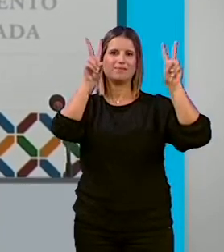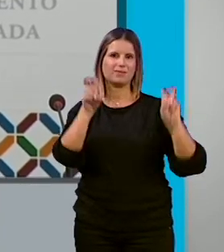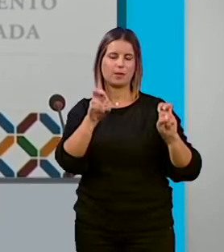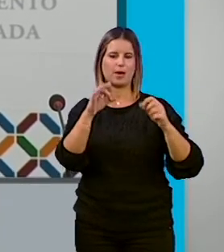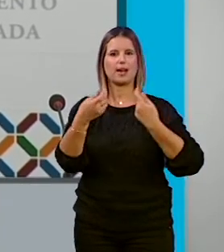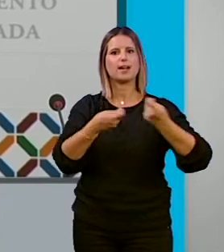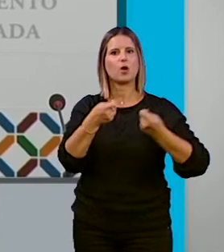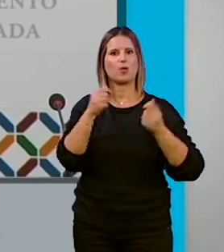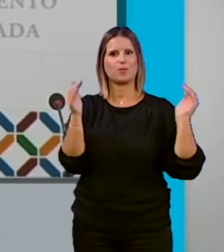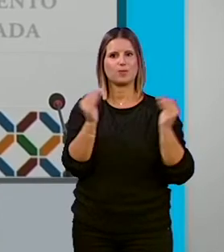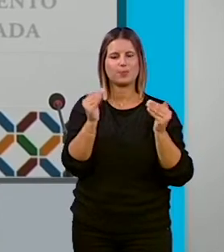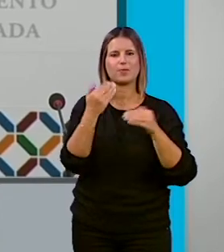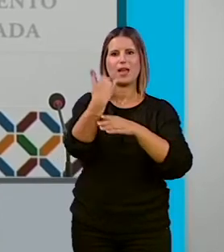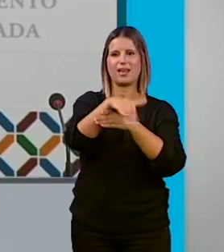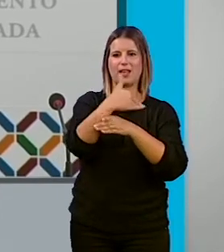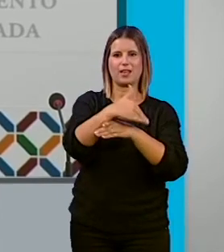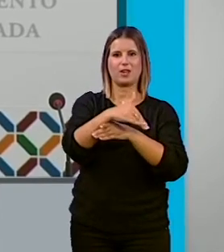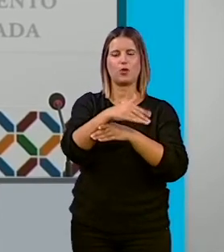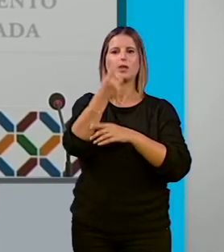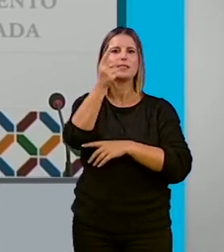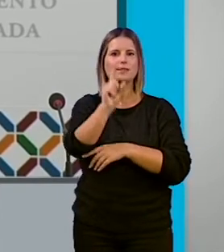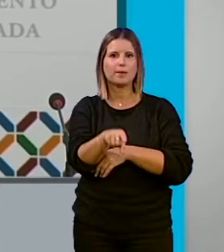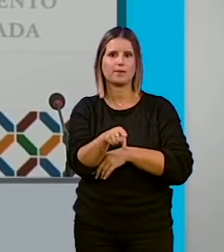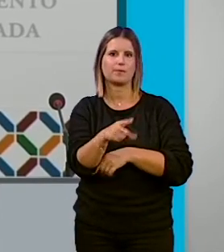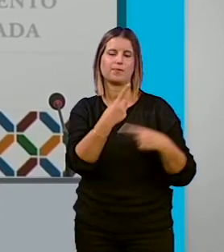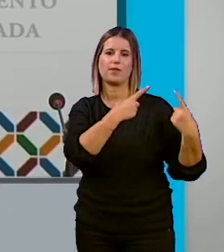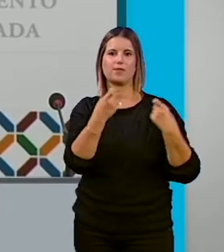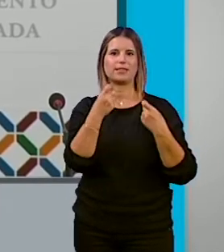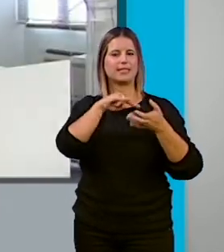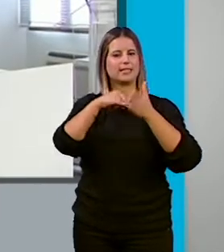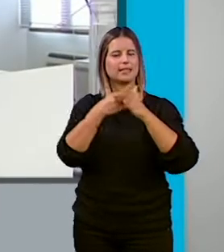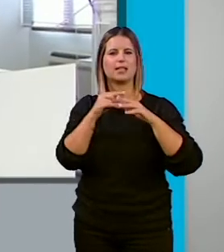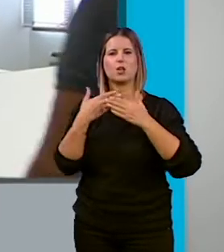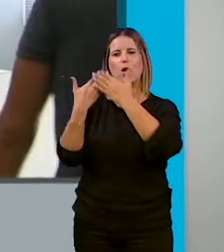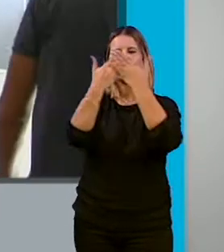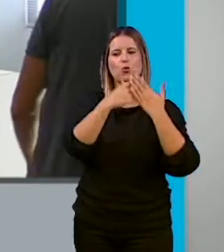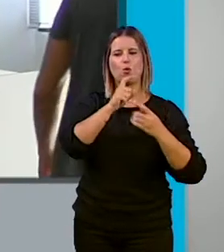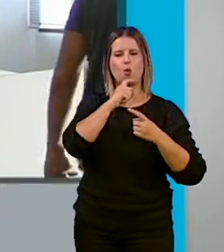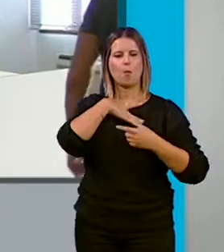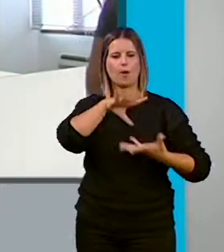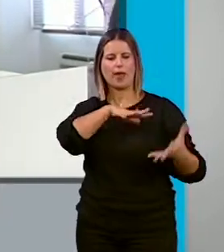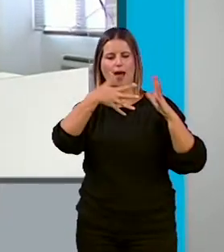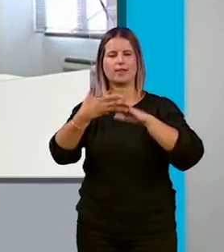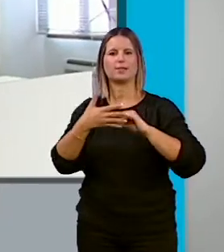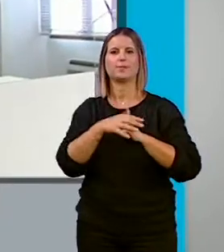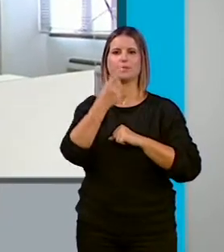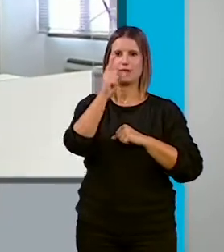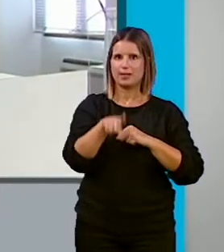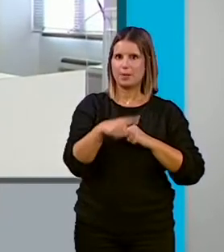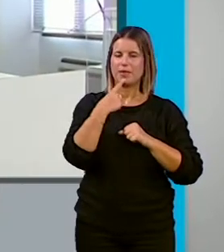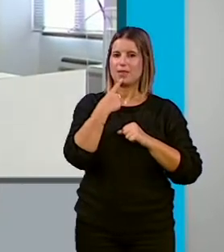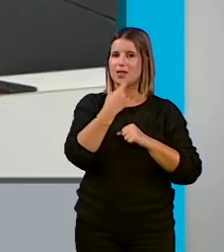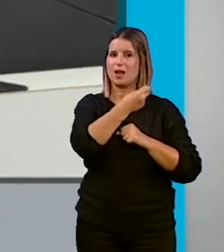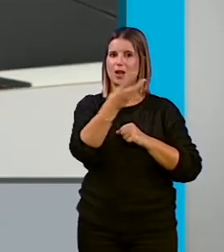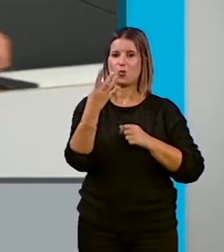negocios, modificaciones del callejero fiscal y lo que requieren son de estudios técnicos de cómo poder aplicarlo. También han señalado la necesidad de reducir